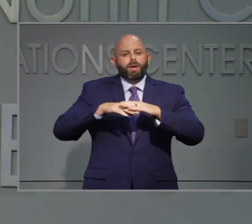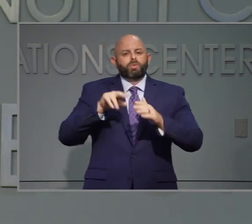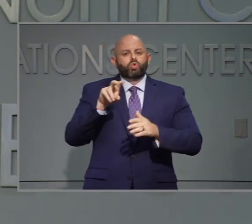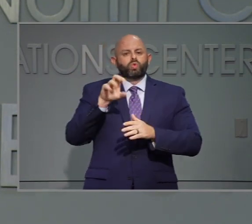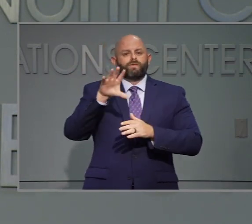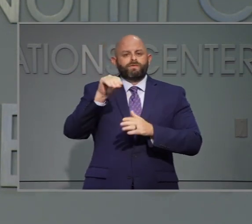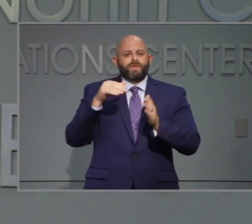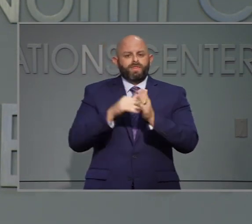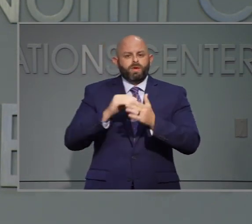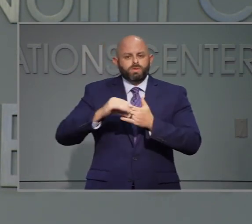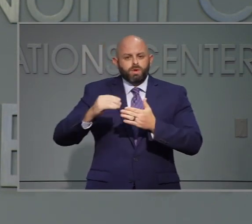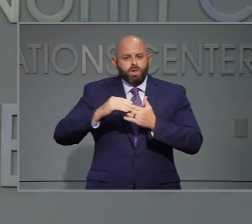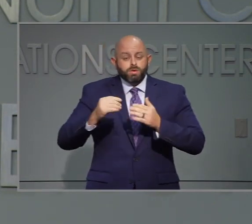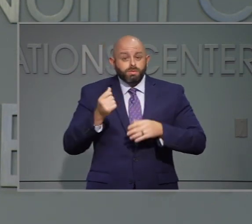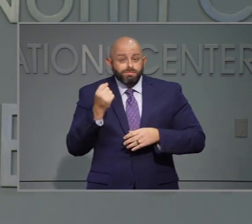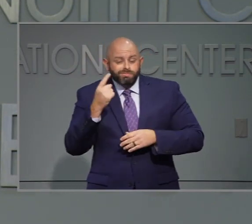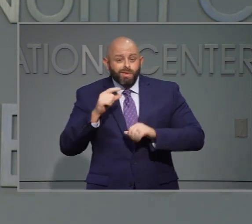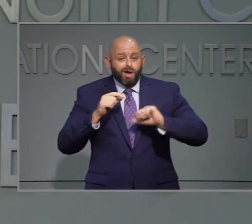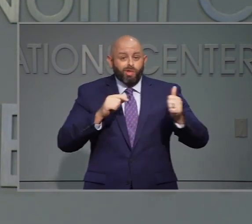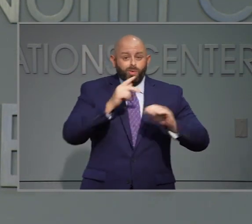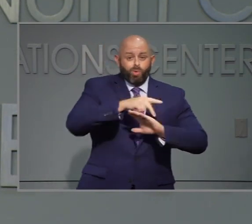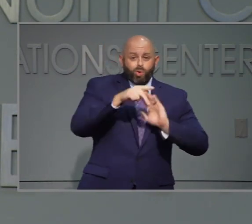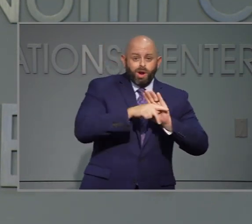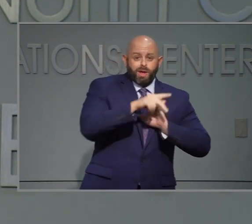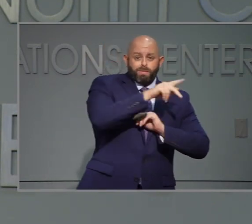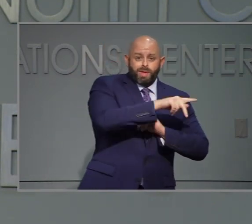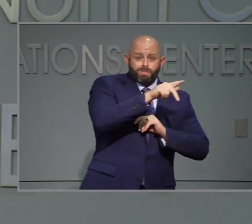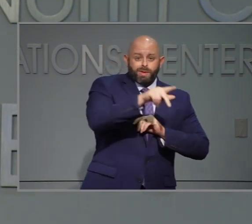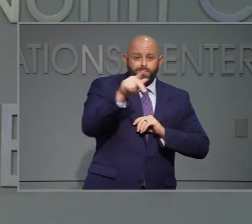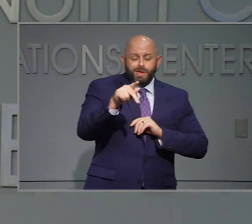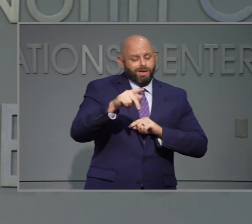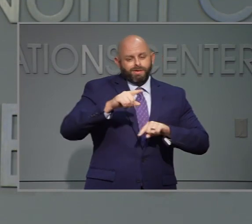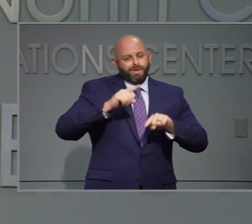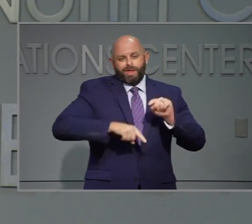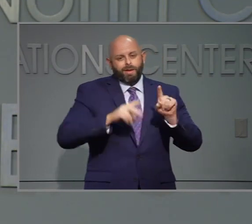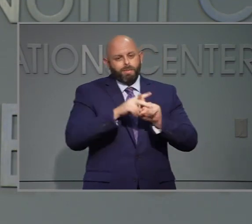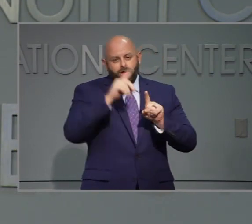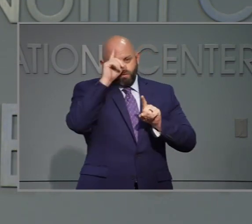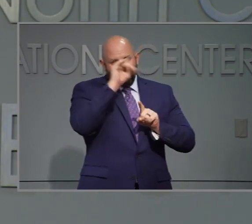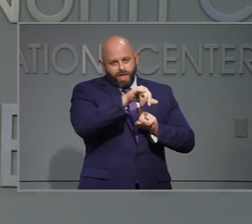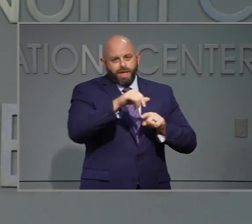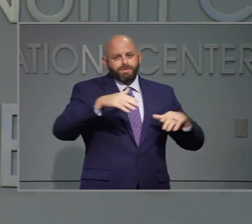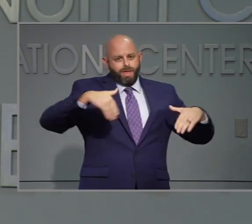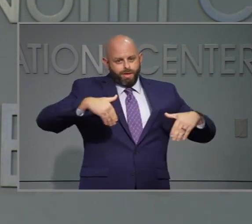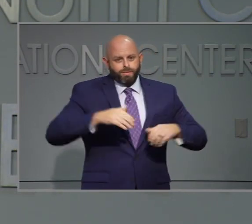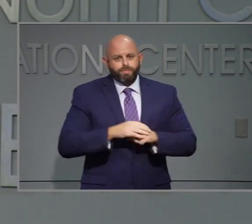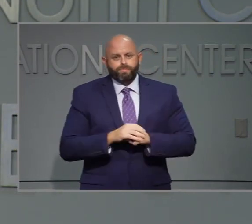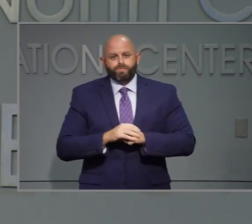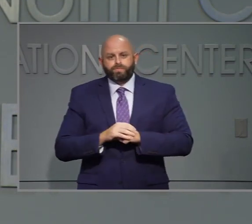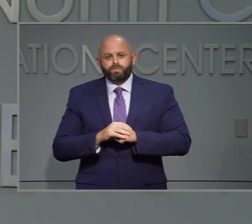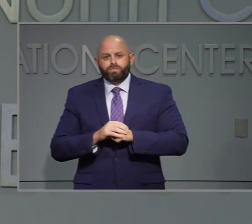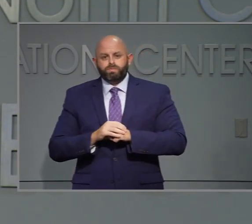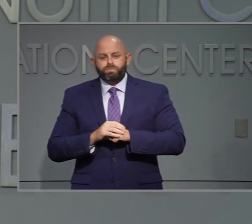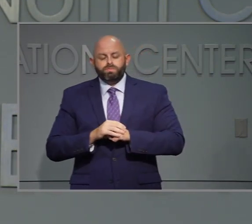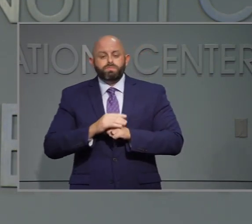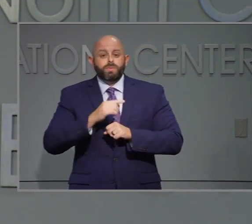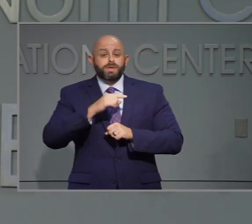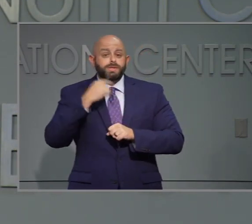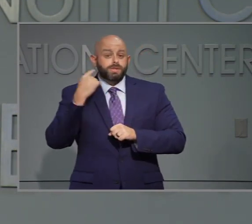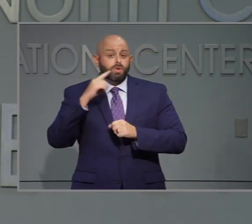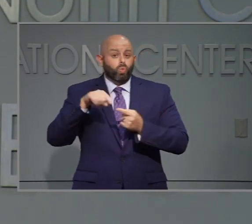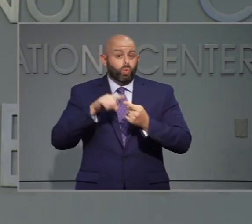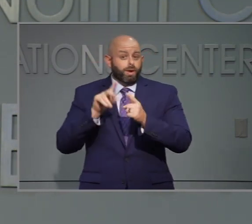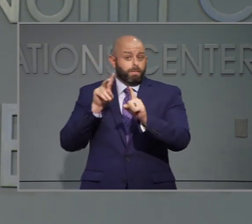solicitar subvenciones de hasta 250 mil dólares si es que no han recibido apoyo de otro programa como el programa de protección de sueldos también.